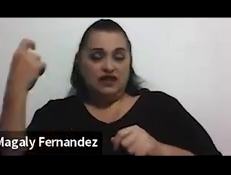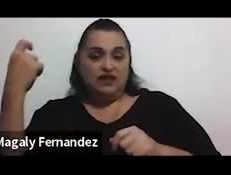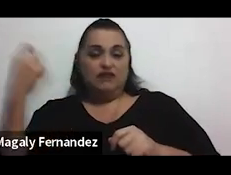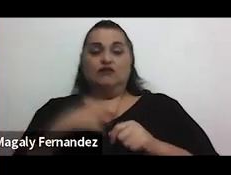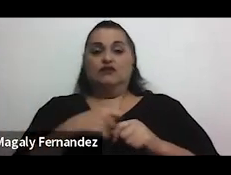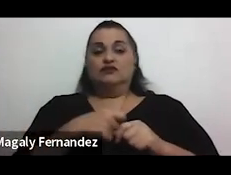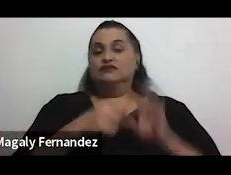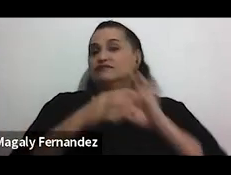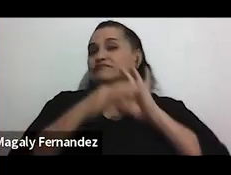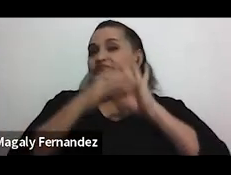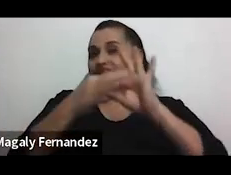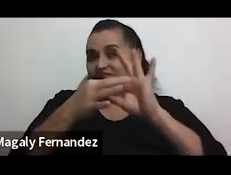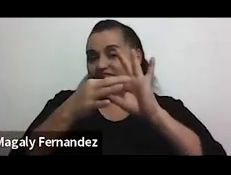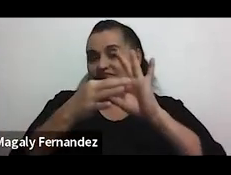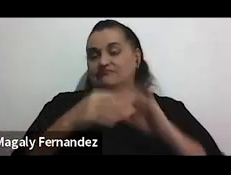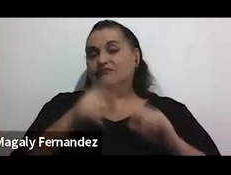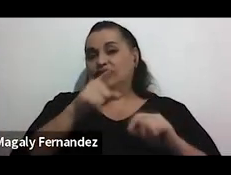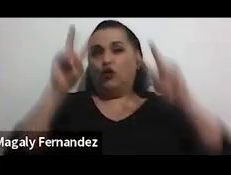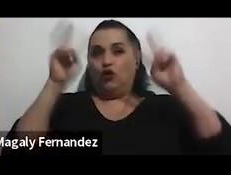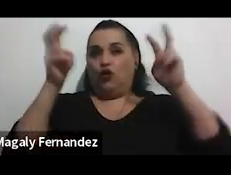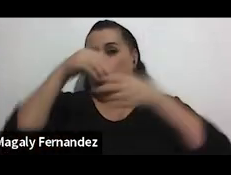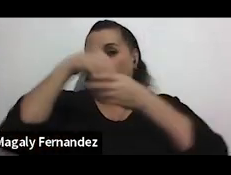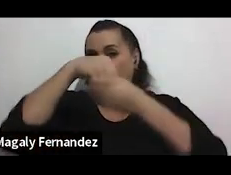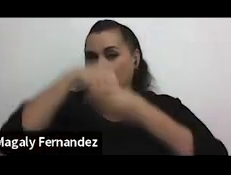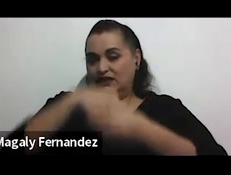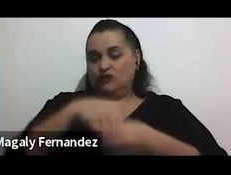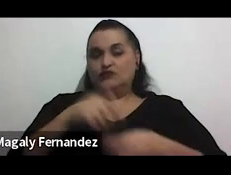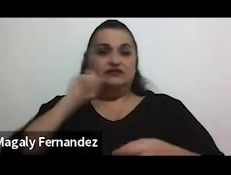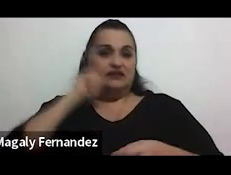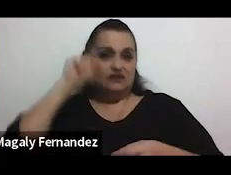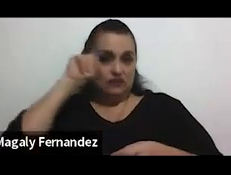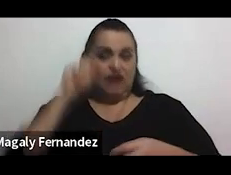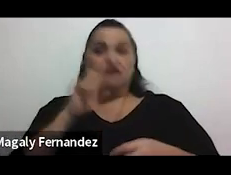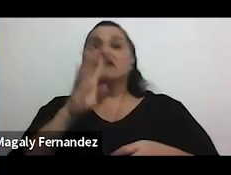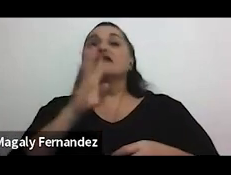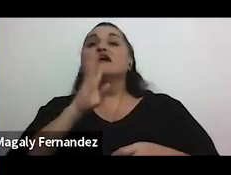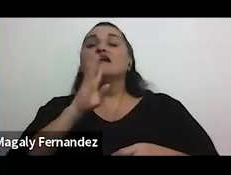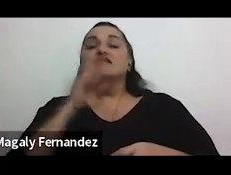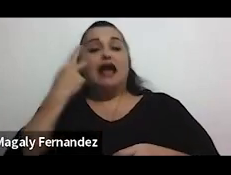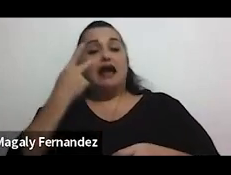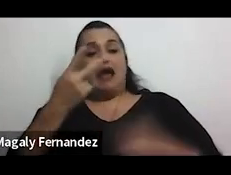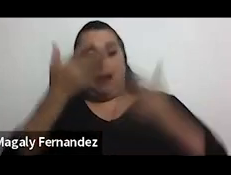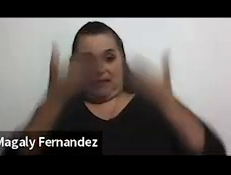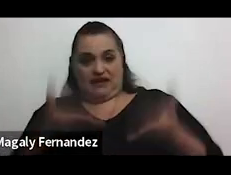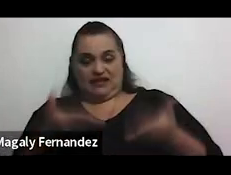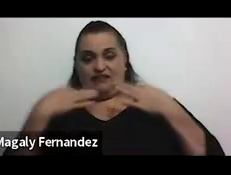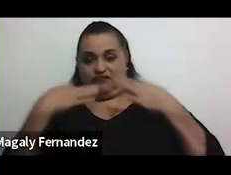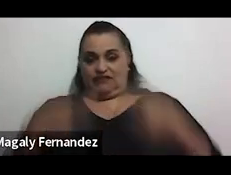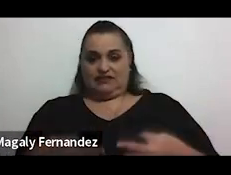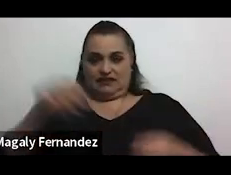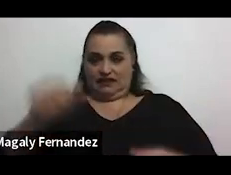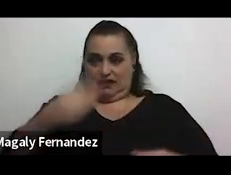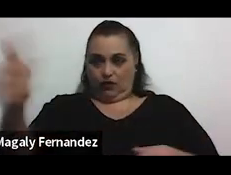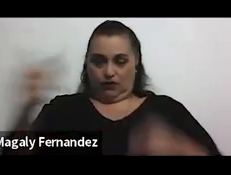referentes precisamente con un contenido sexual o que habla de la apariencia física de esa otra persona.